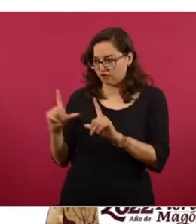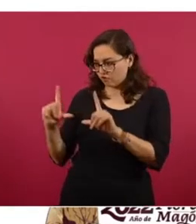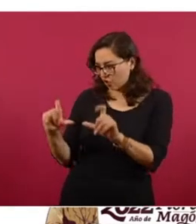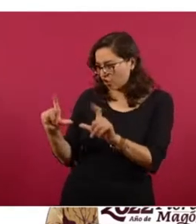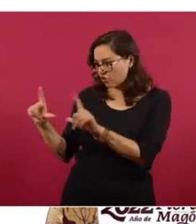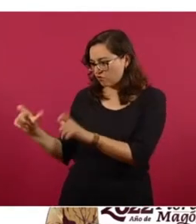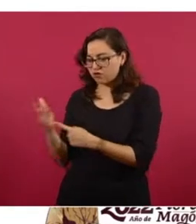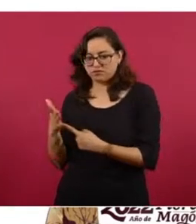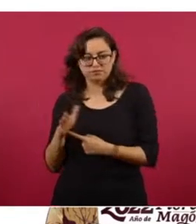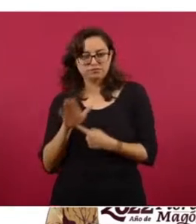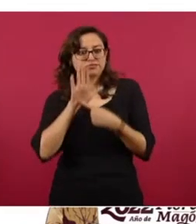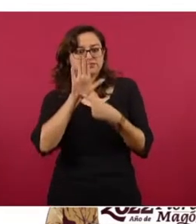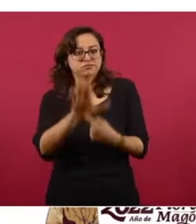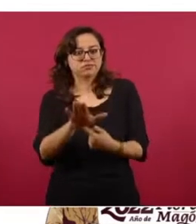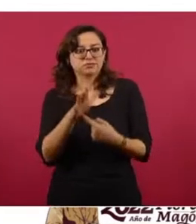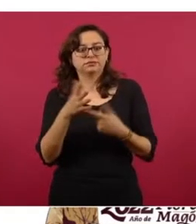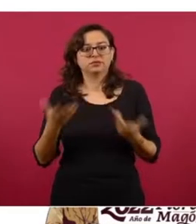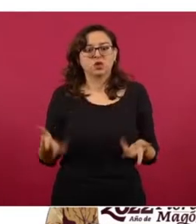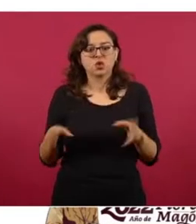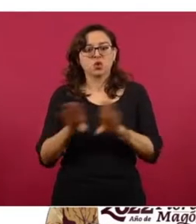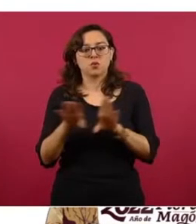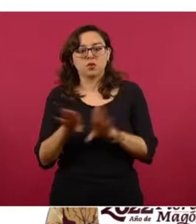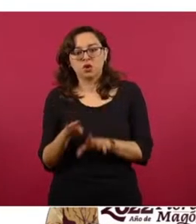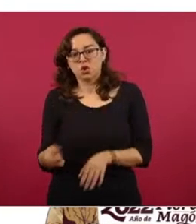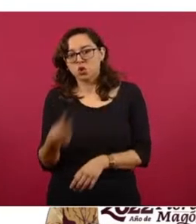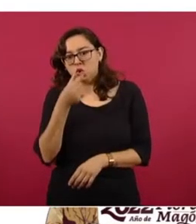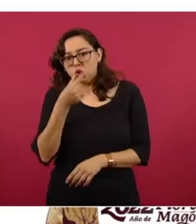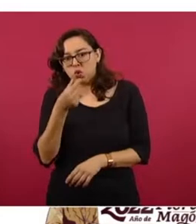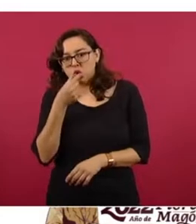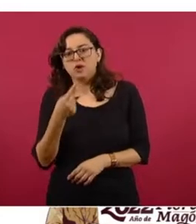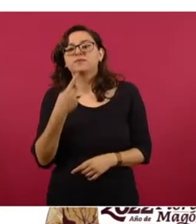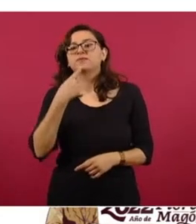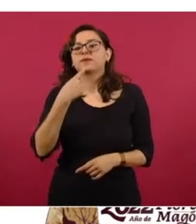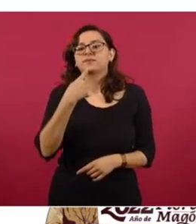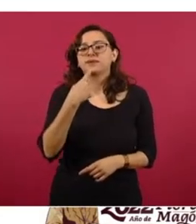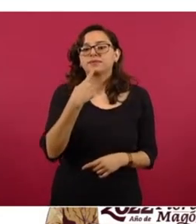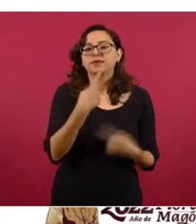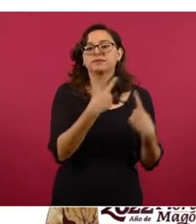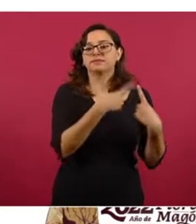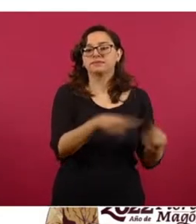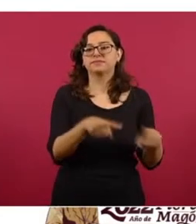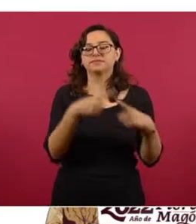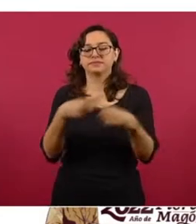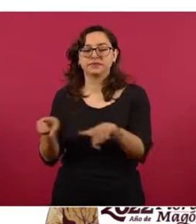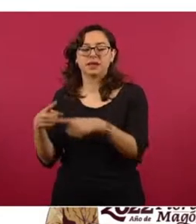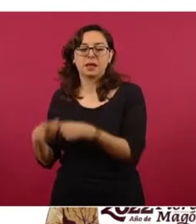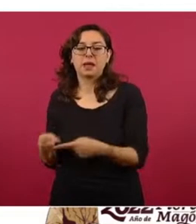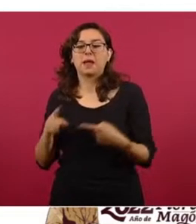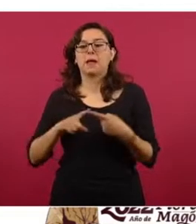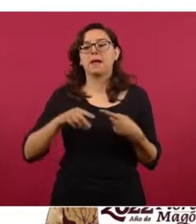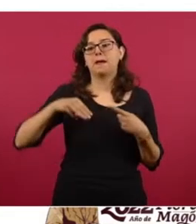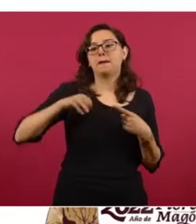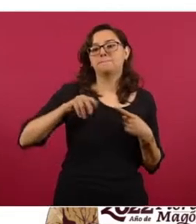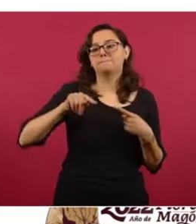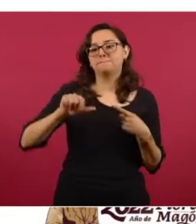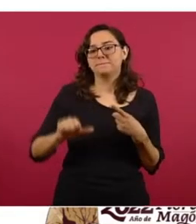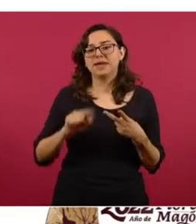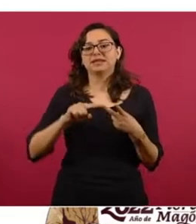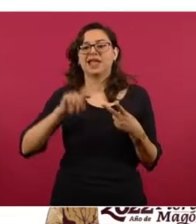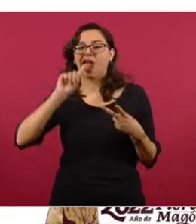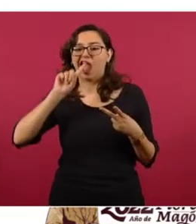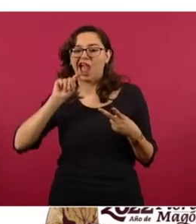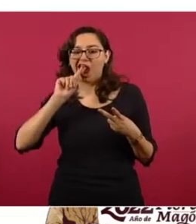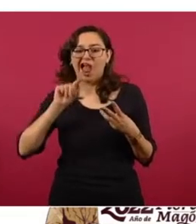estos anuncios de vapeadores de múltiples sabores, que ahí pueden ver ustedes, hay de menta, hay de guayaba, hay de papaya,